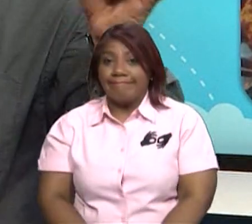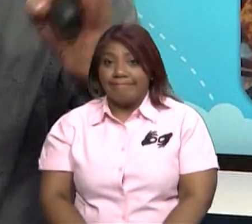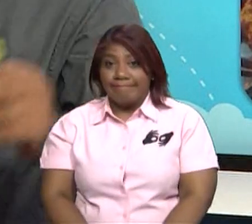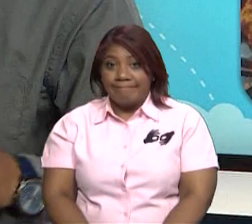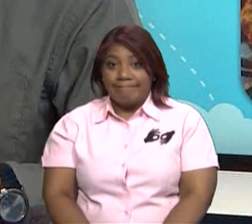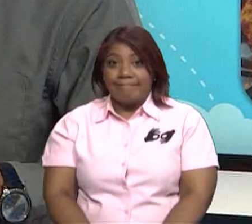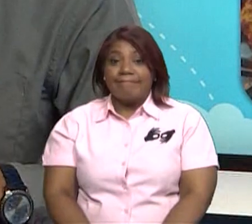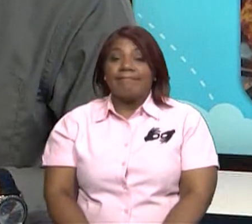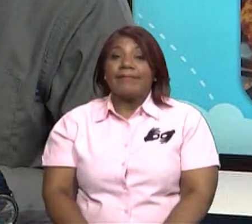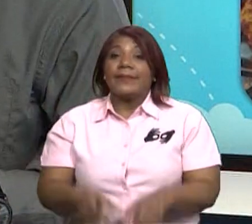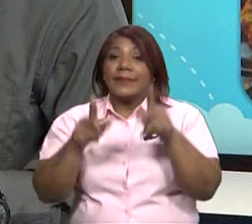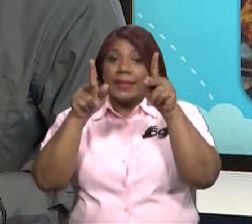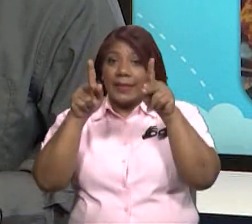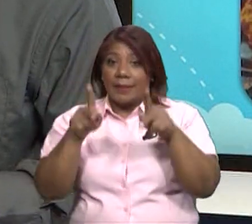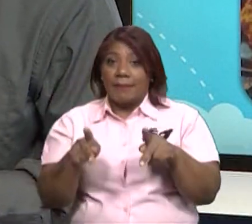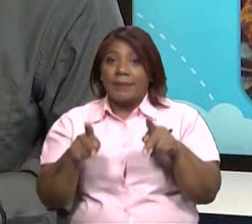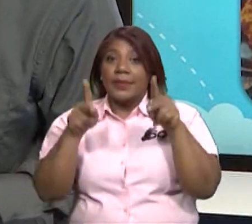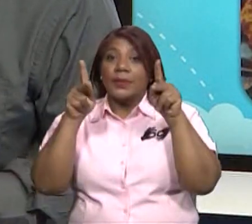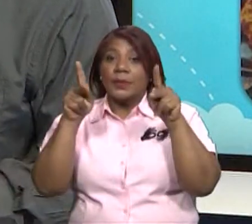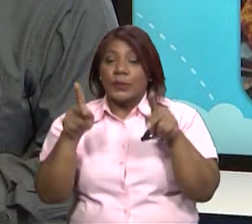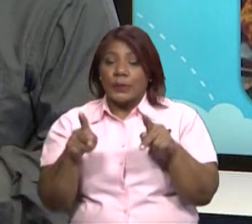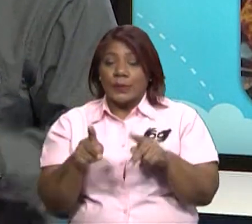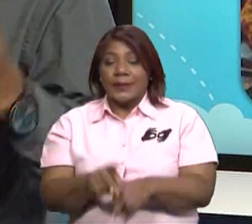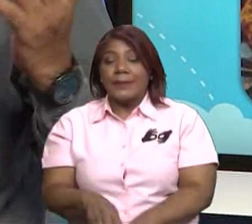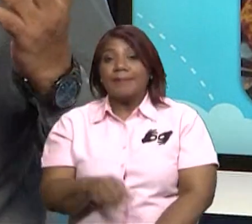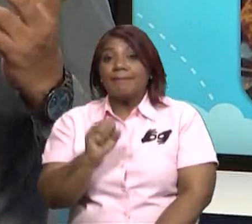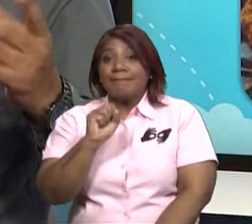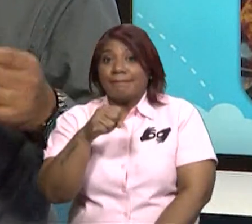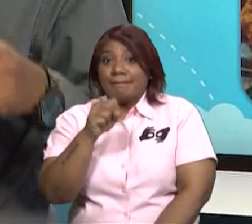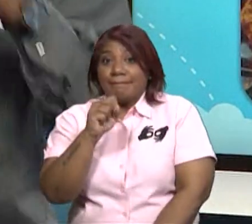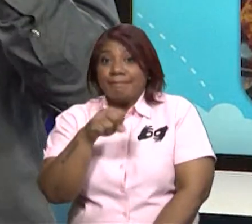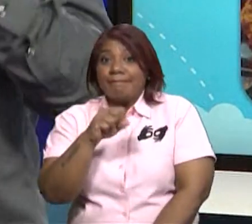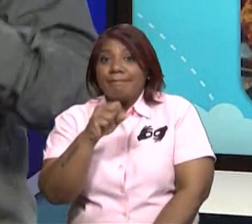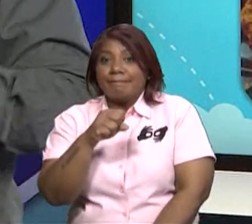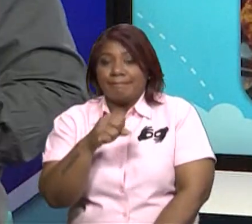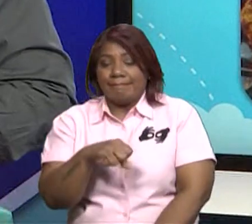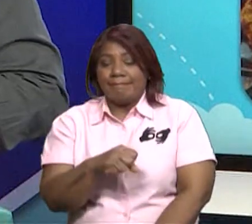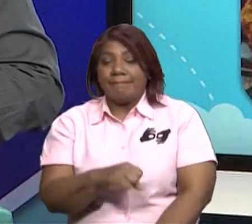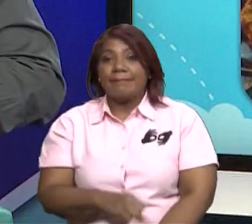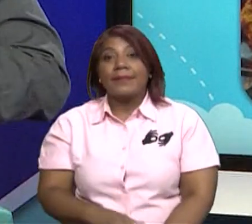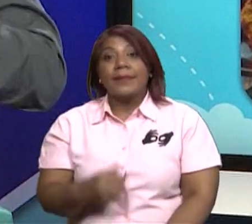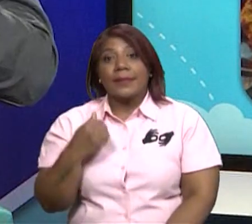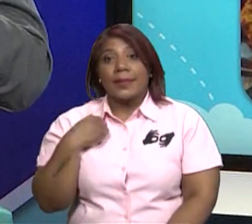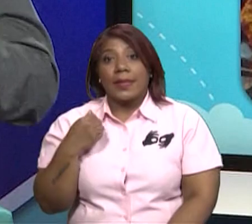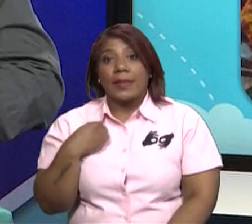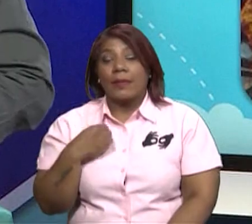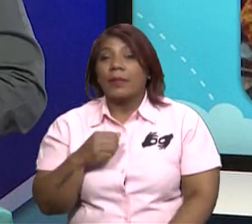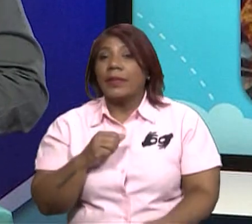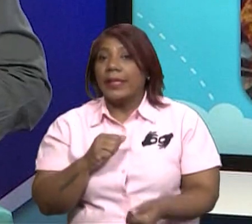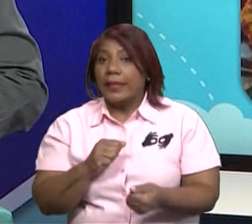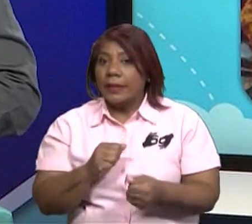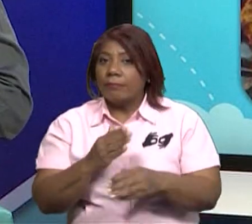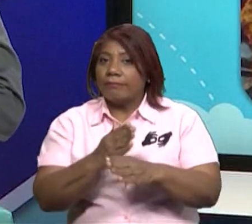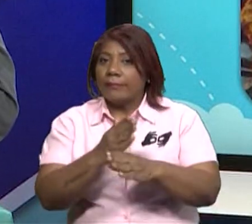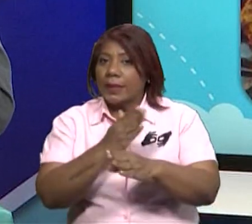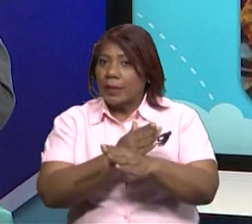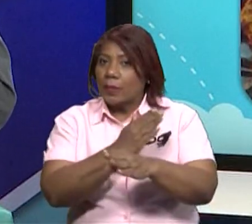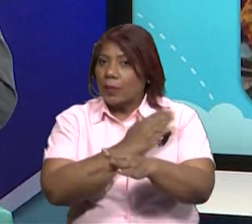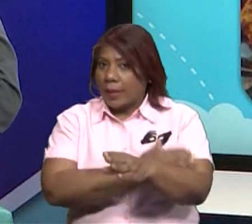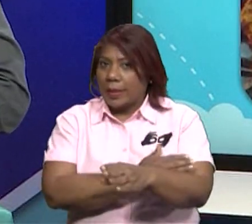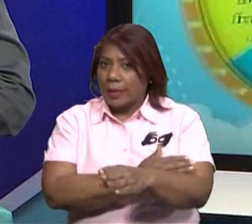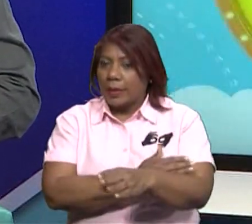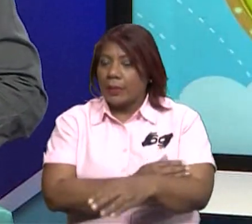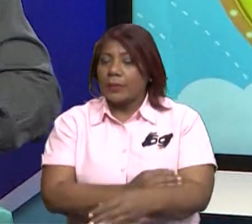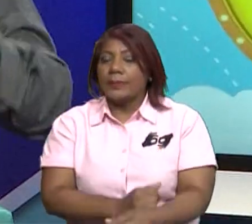De más nadie. Nosotros somos los culpables. ¿Ok? Y debemos ir cambiando eso. ¿Qué te parece? ¿Ok?